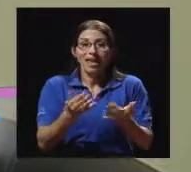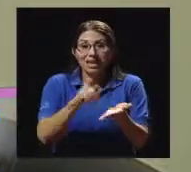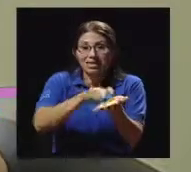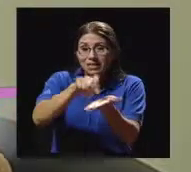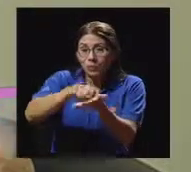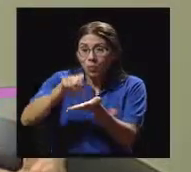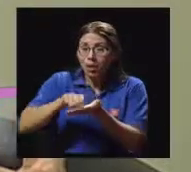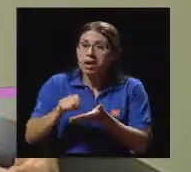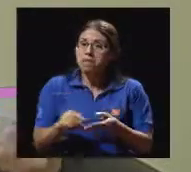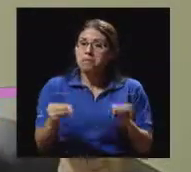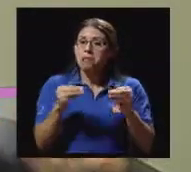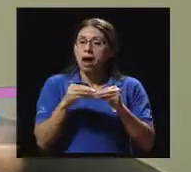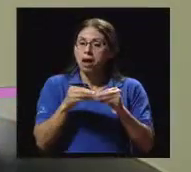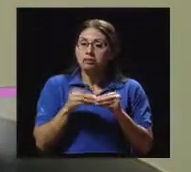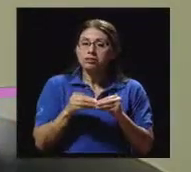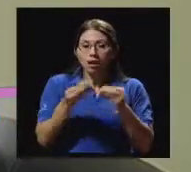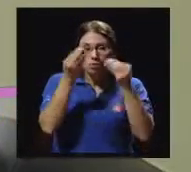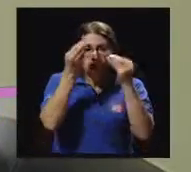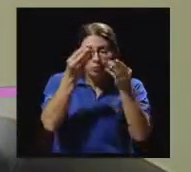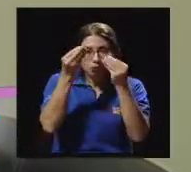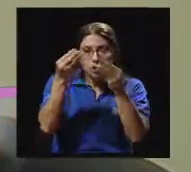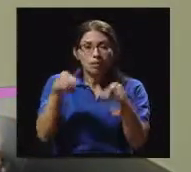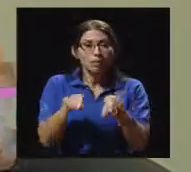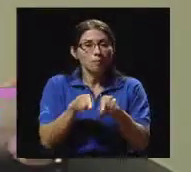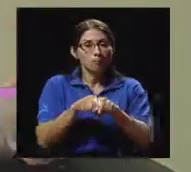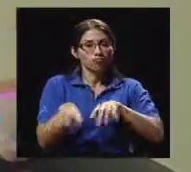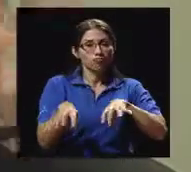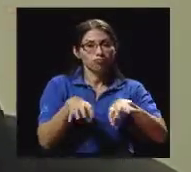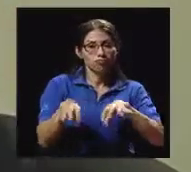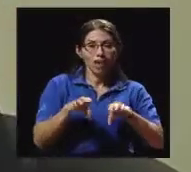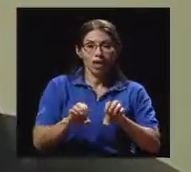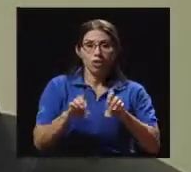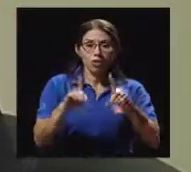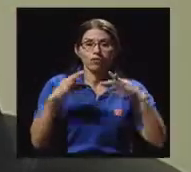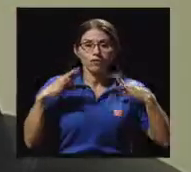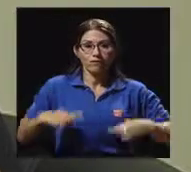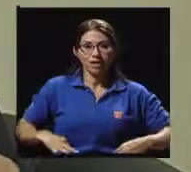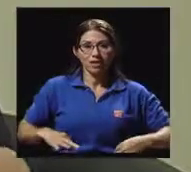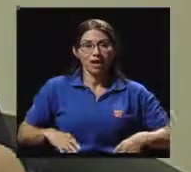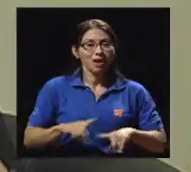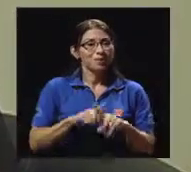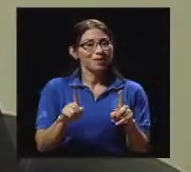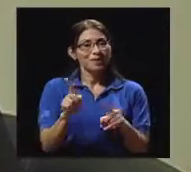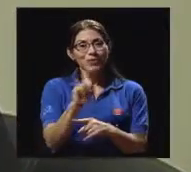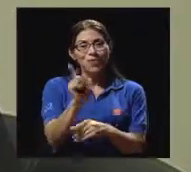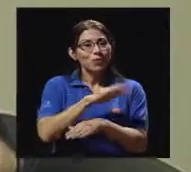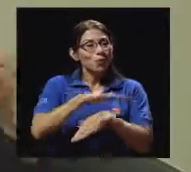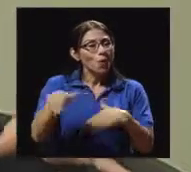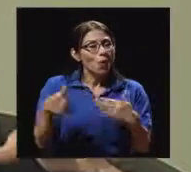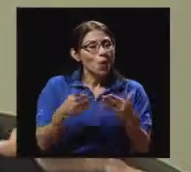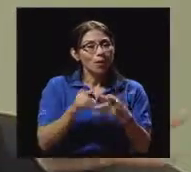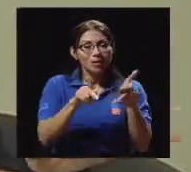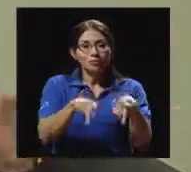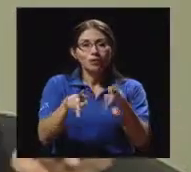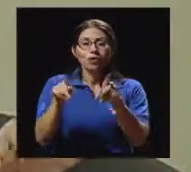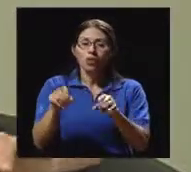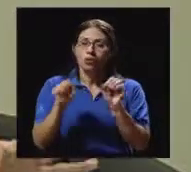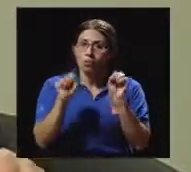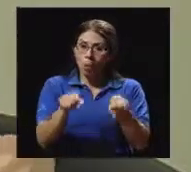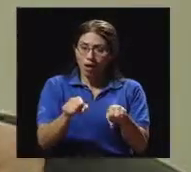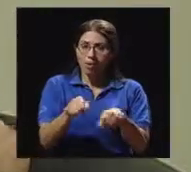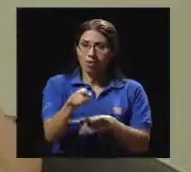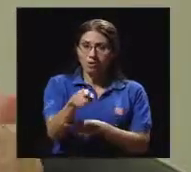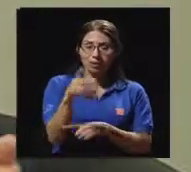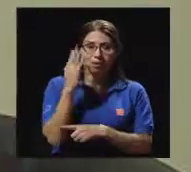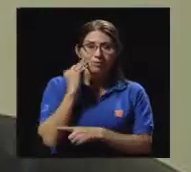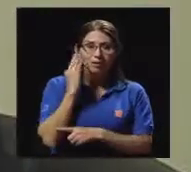de educación física, verdad, en las escuelas, pero no todas tienen la oportunidad de recibirla. Y la mujer inmediatamente